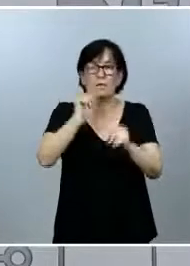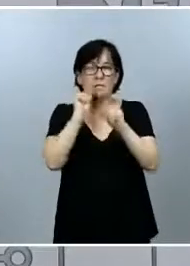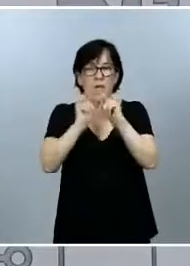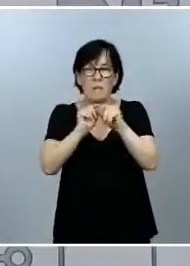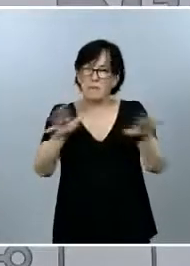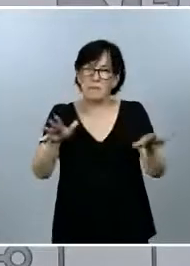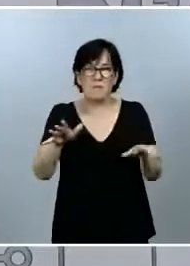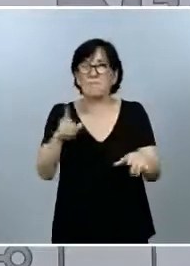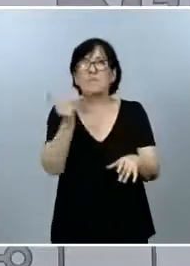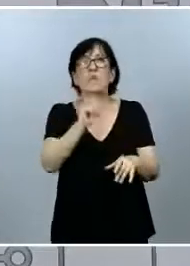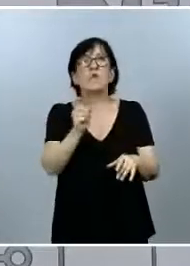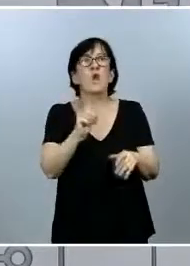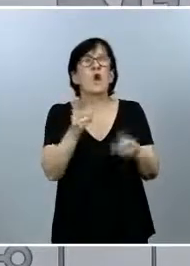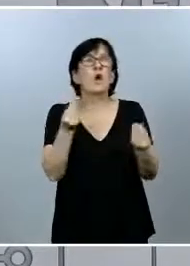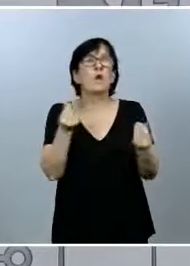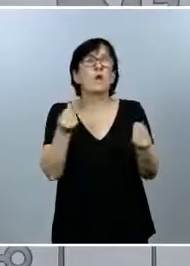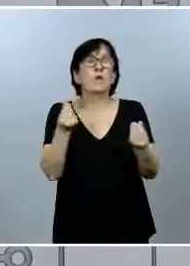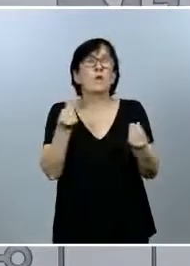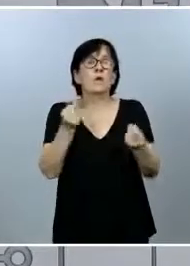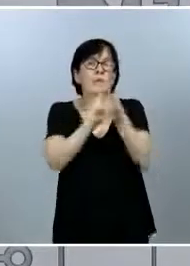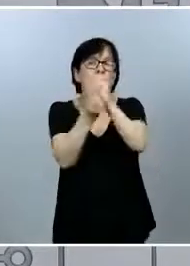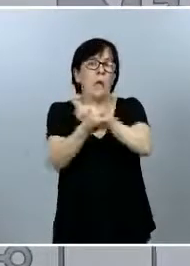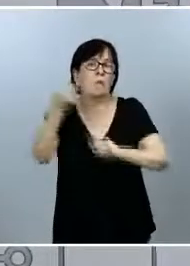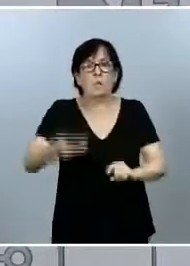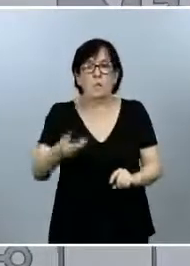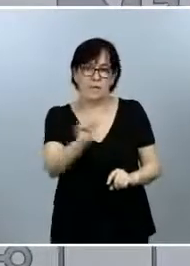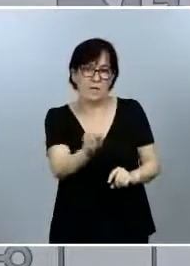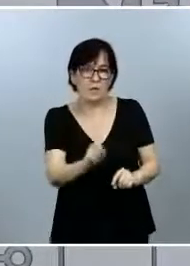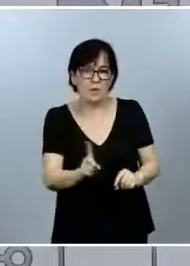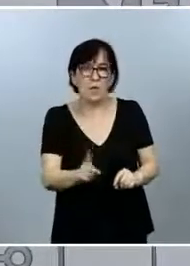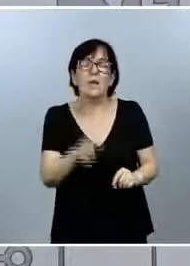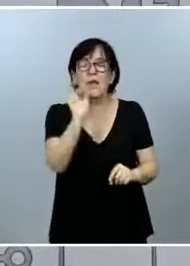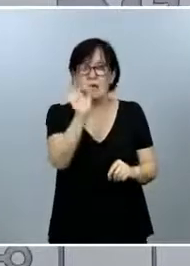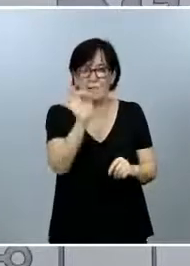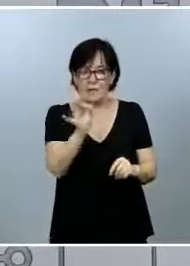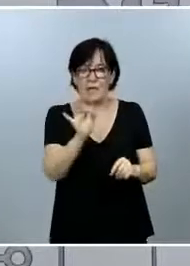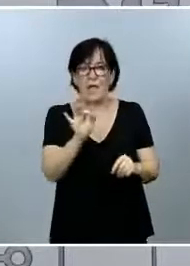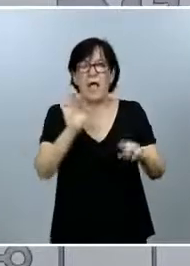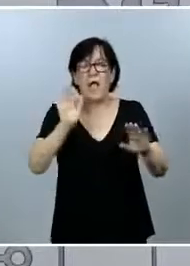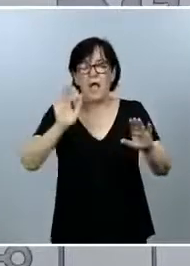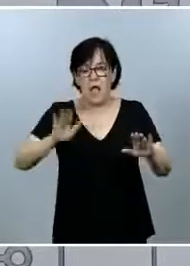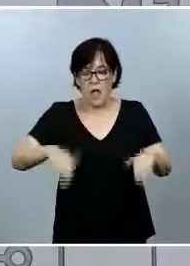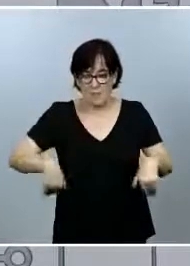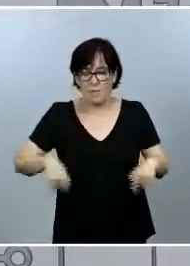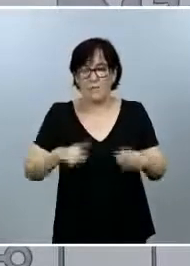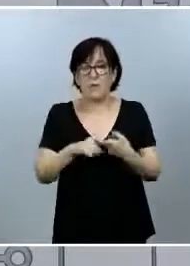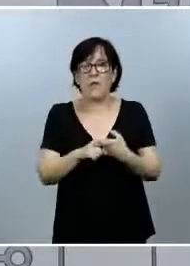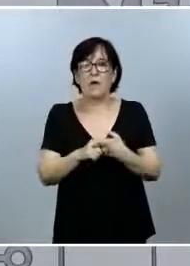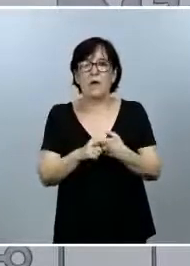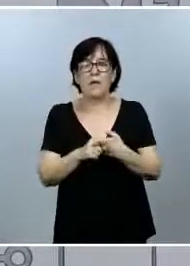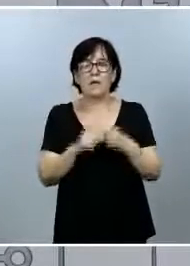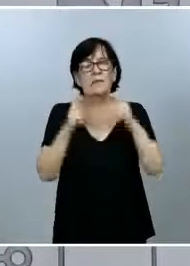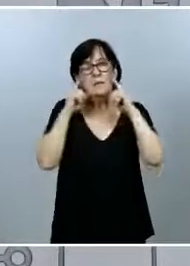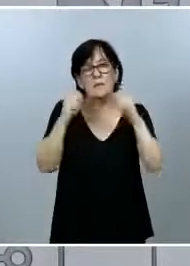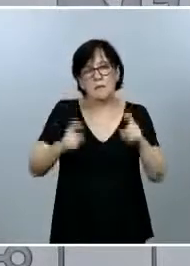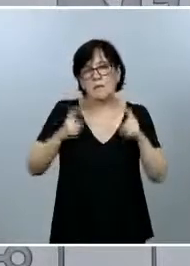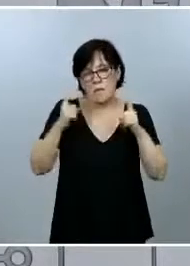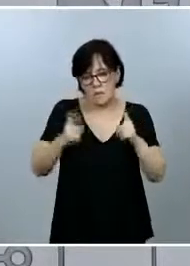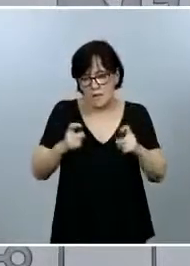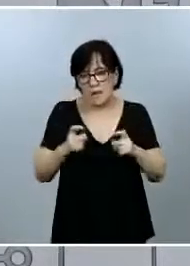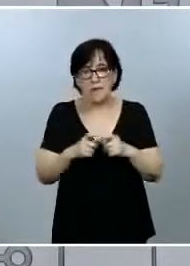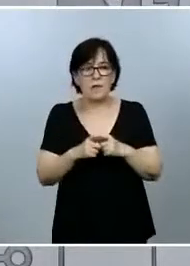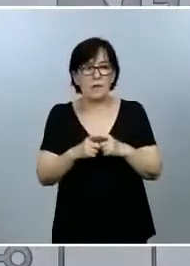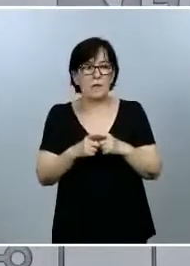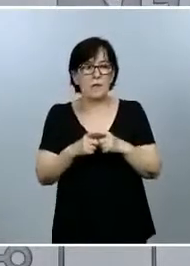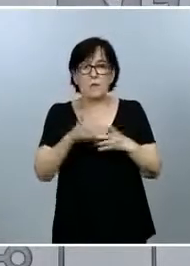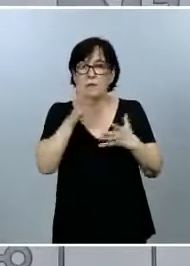no es una variación significativa. Sí que es cierto que al final todo el mundo tratará de que quien tenga